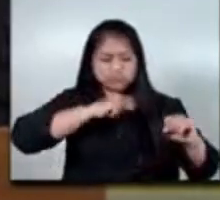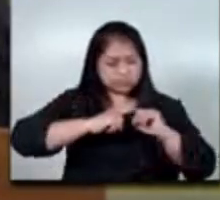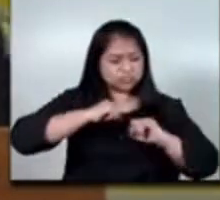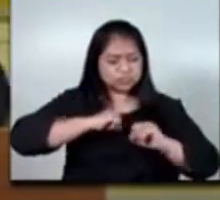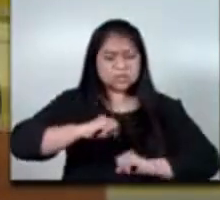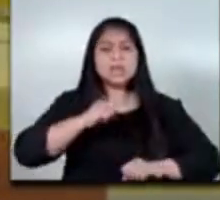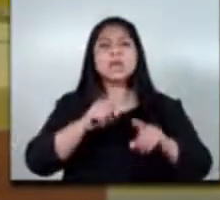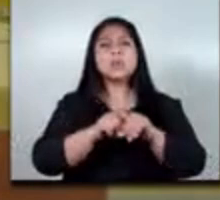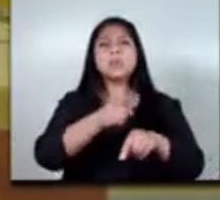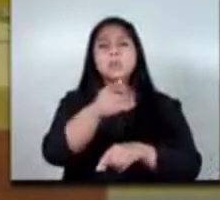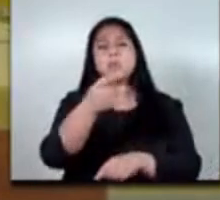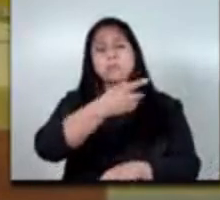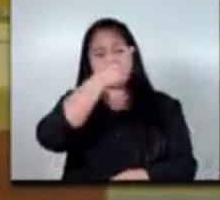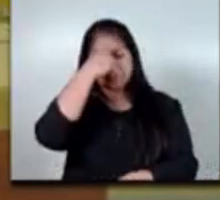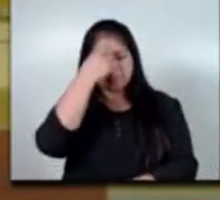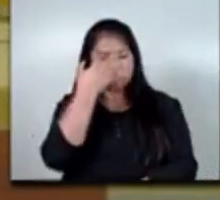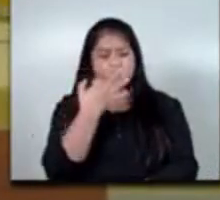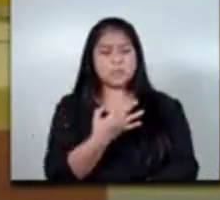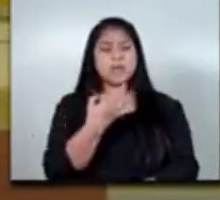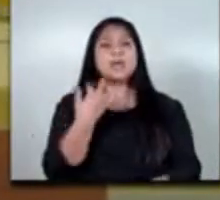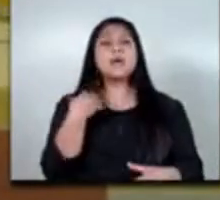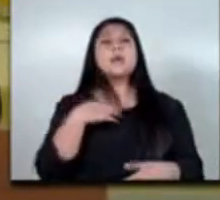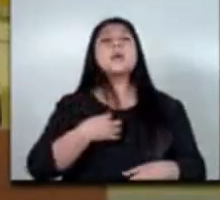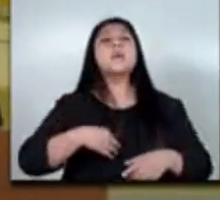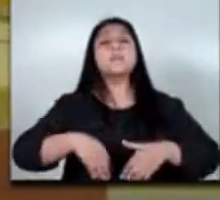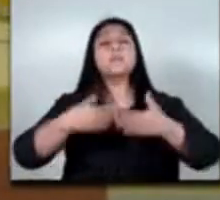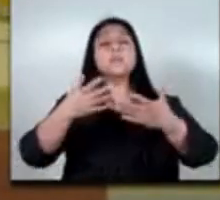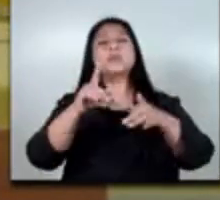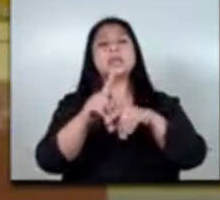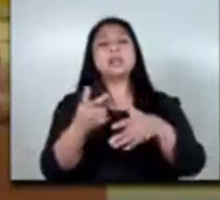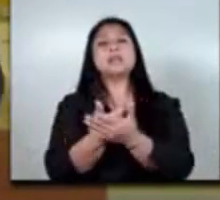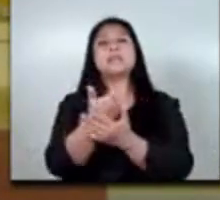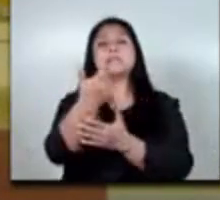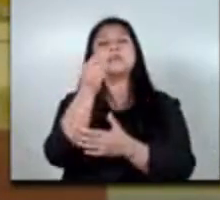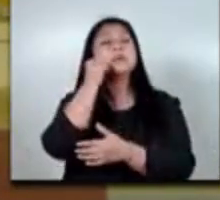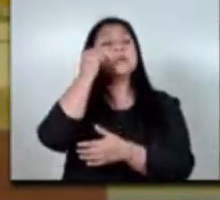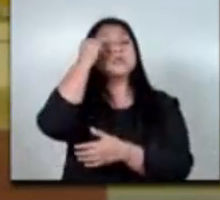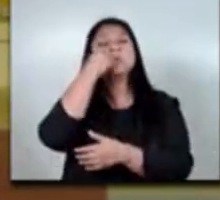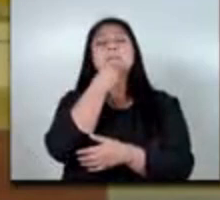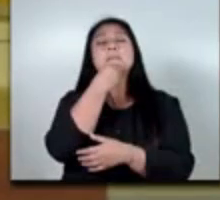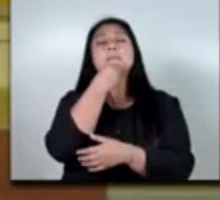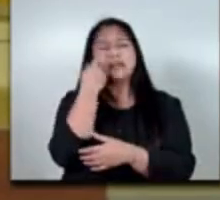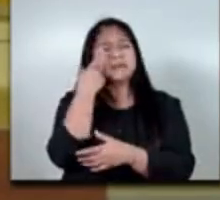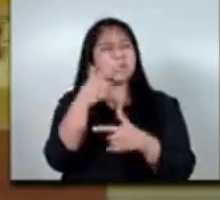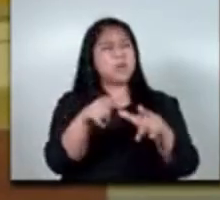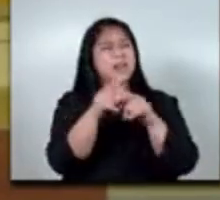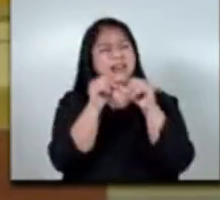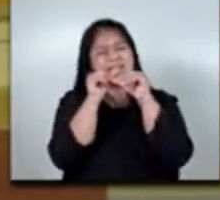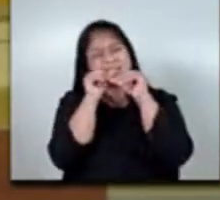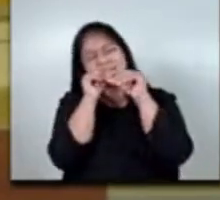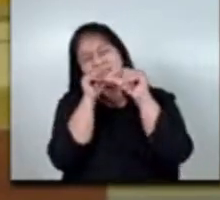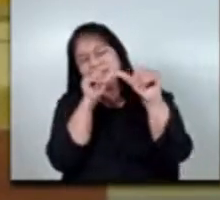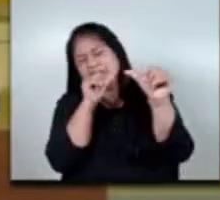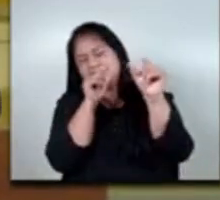haciendo por el empleo digno por llevar ese aporte al adulto mayor hacia las zonas más olvidadas del país donde hemos estado